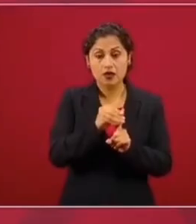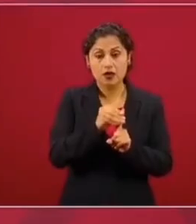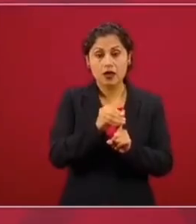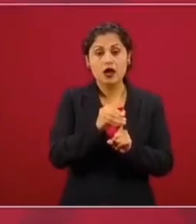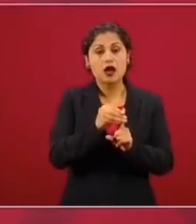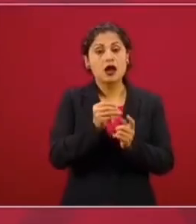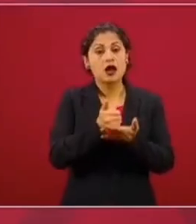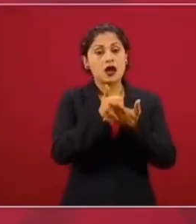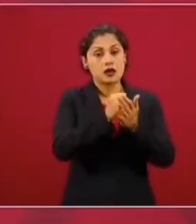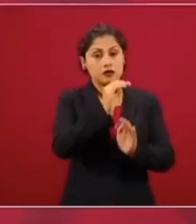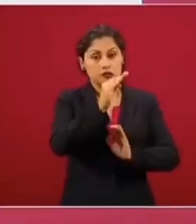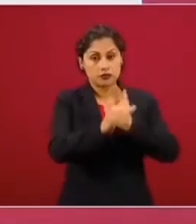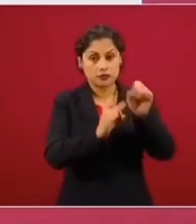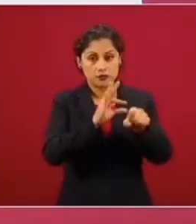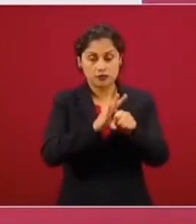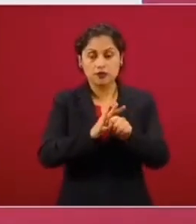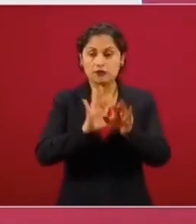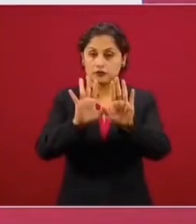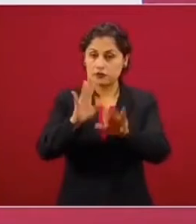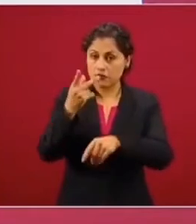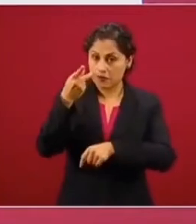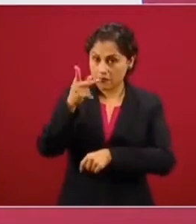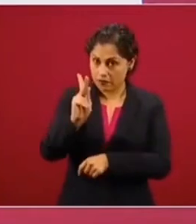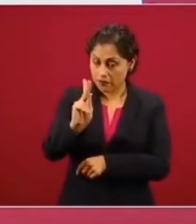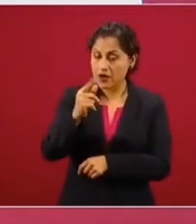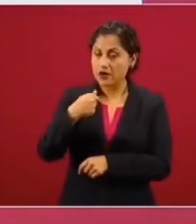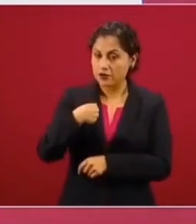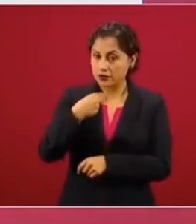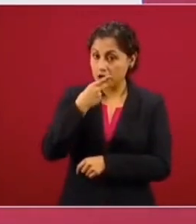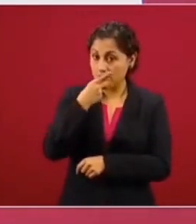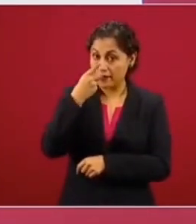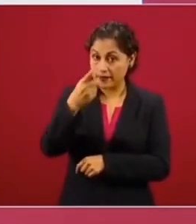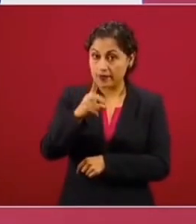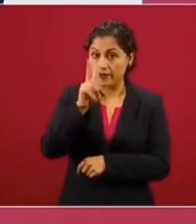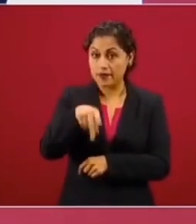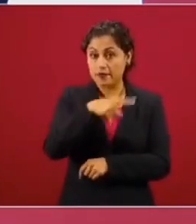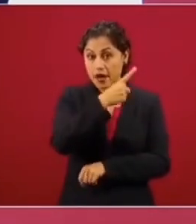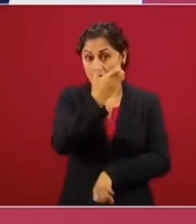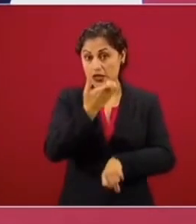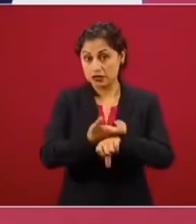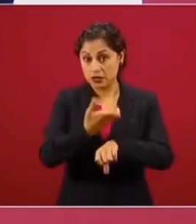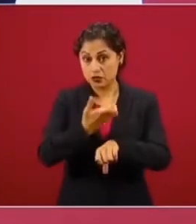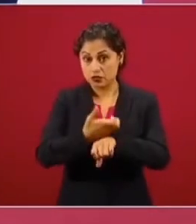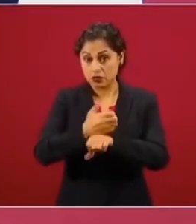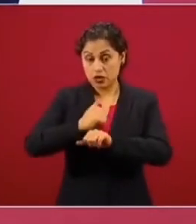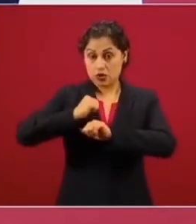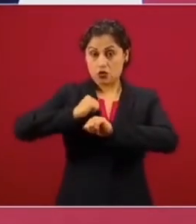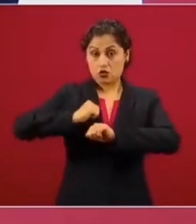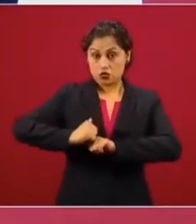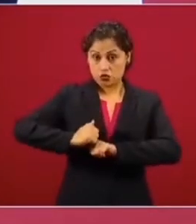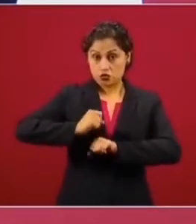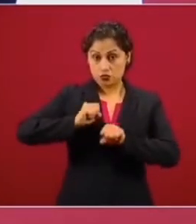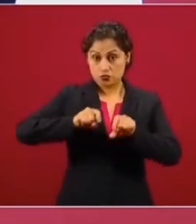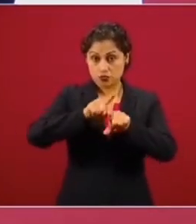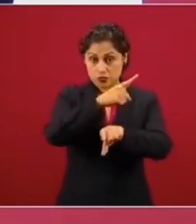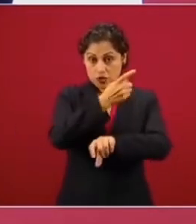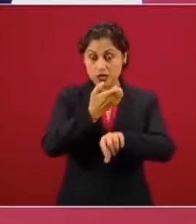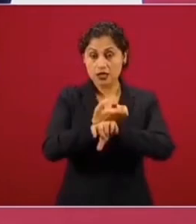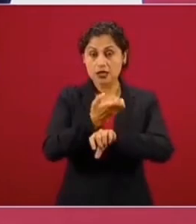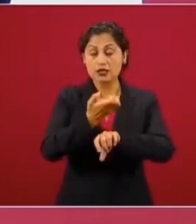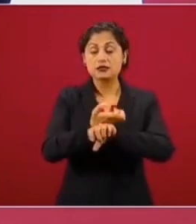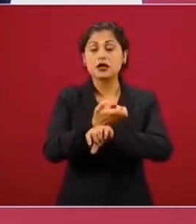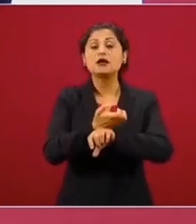Debo decir que las autoridades locales en general en Estados Unidos han actuado de manera muy consecuente